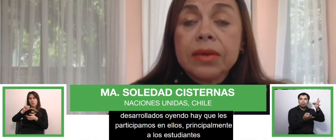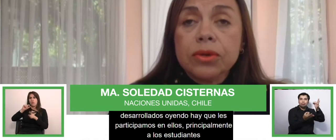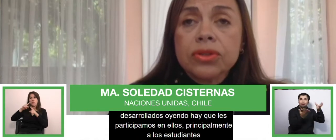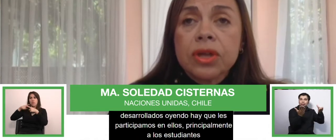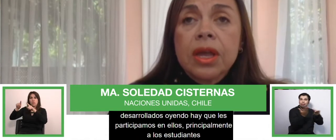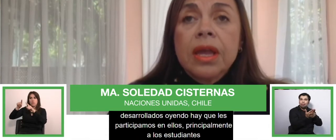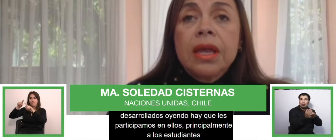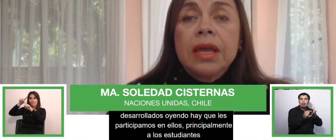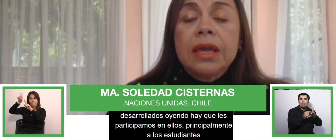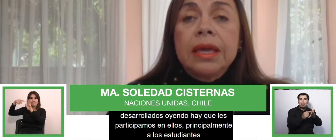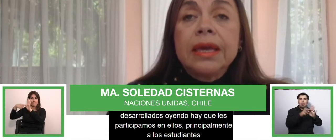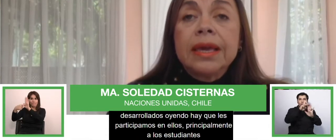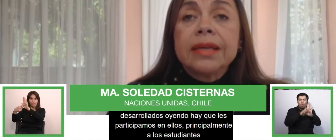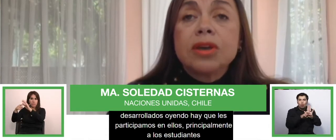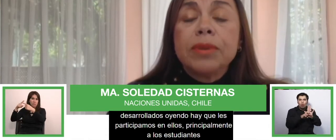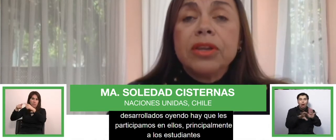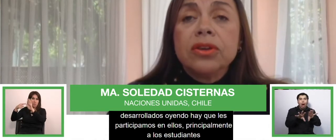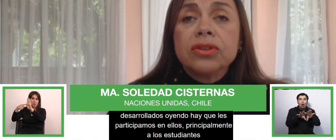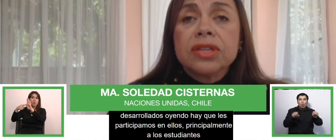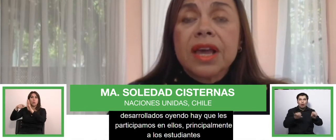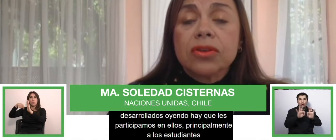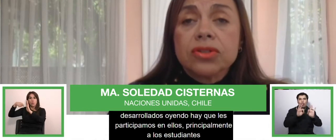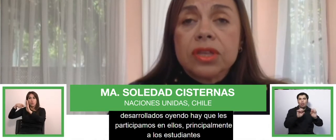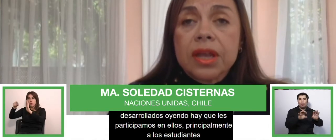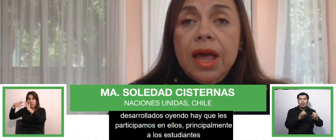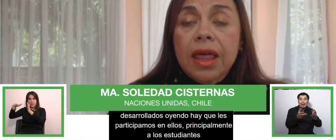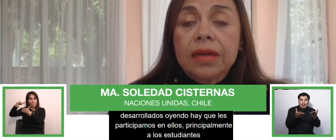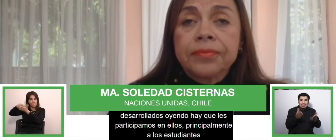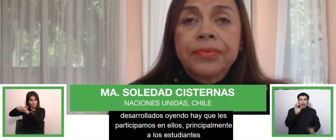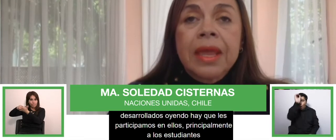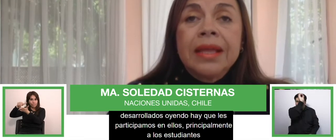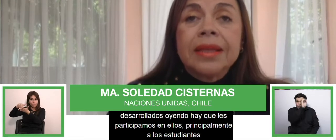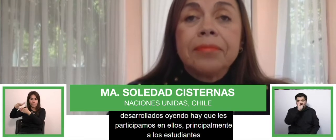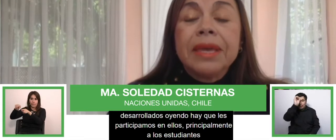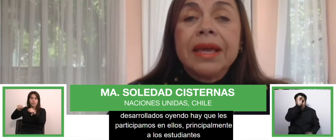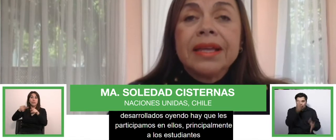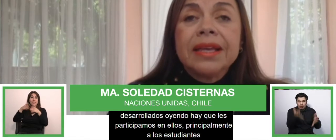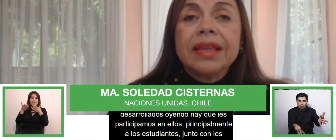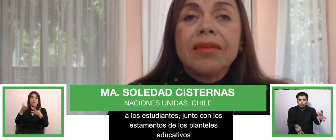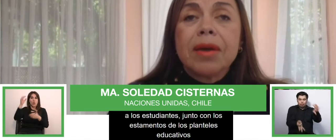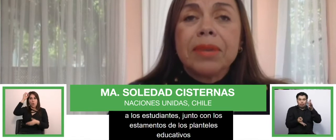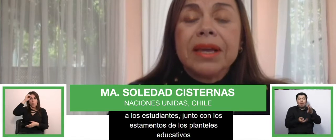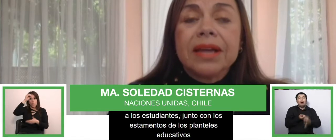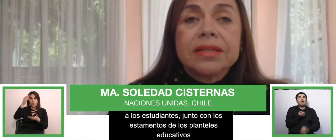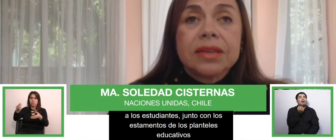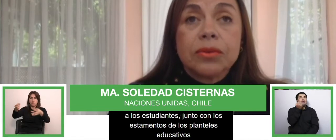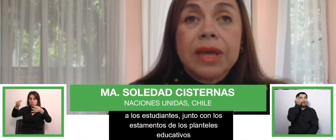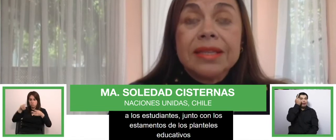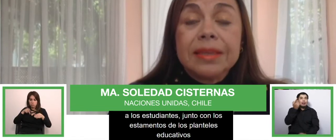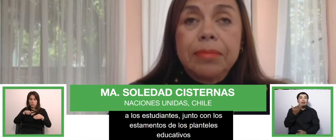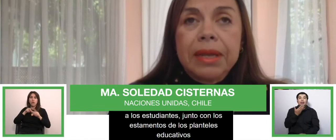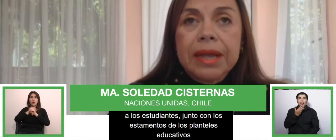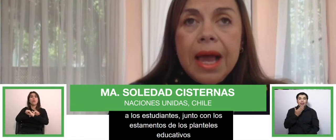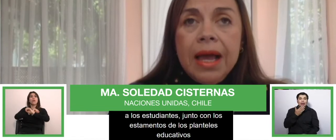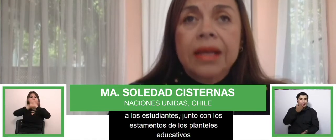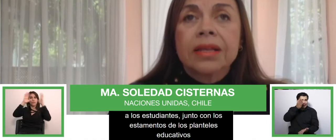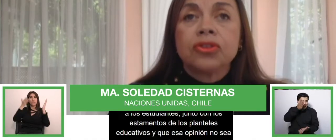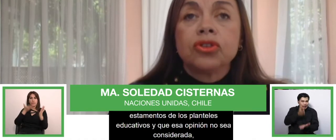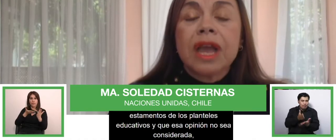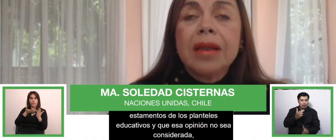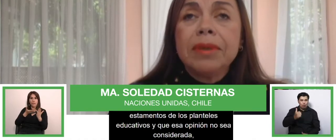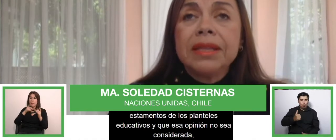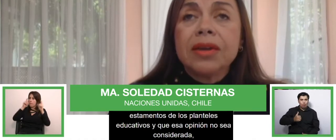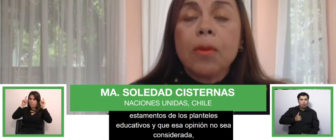educativos y que esa opinión sea considerada. También que debe aplicarse una disciplina